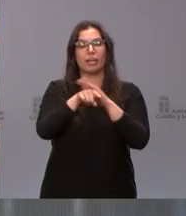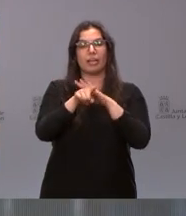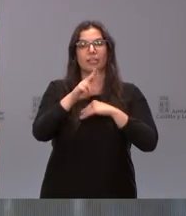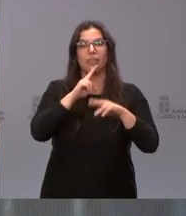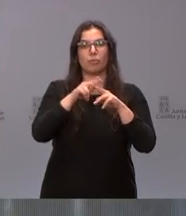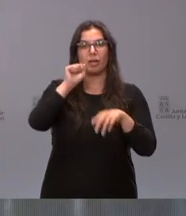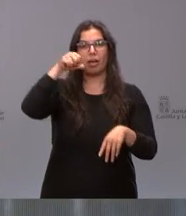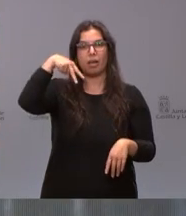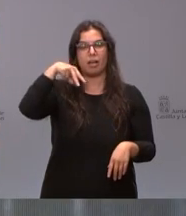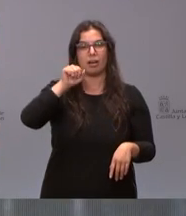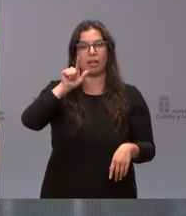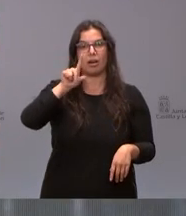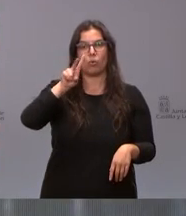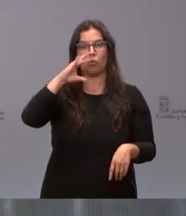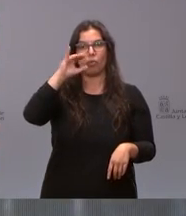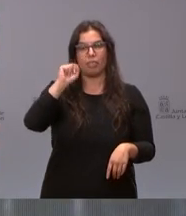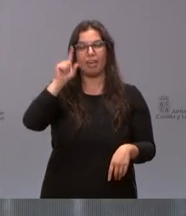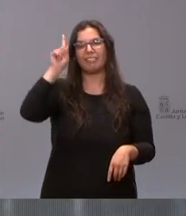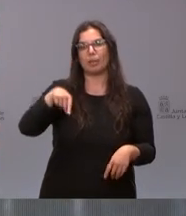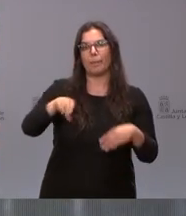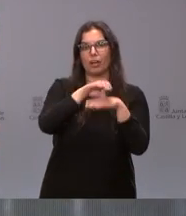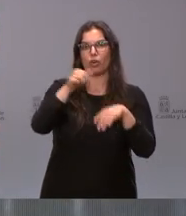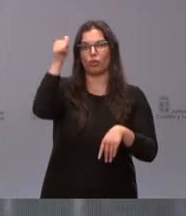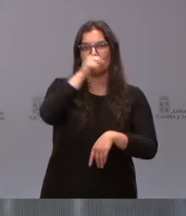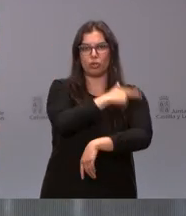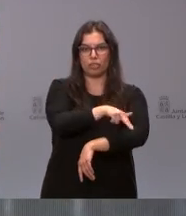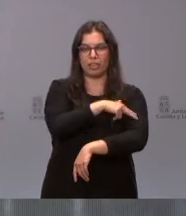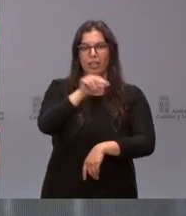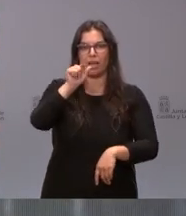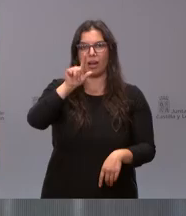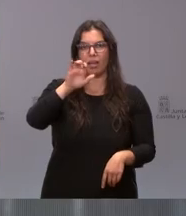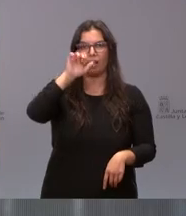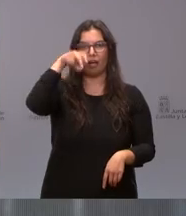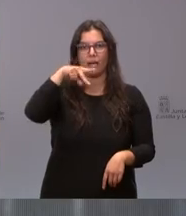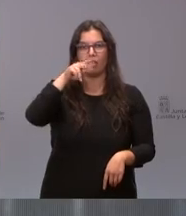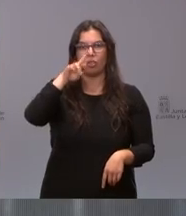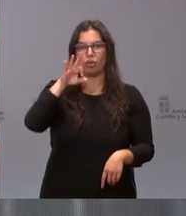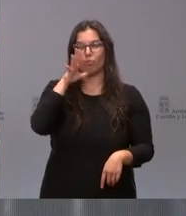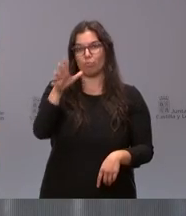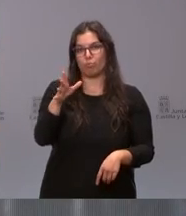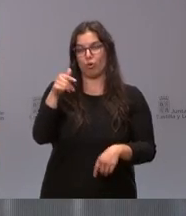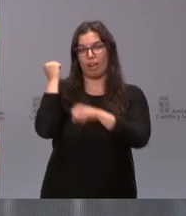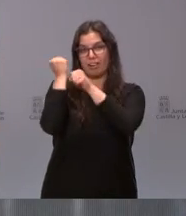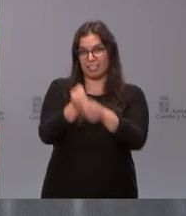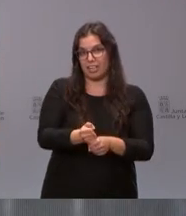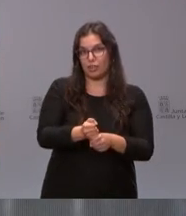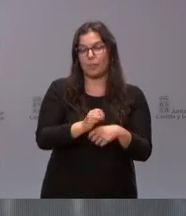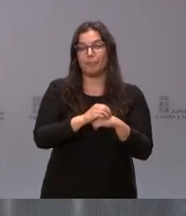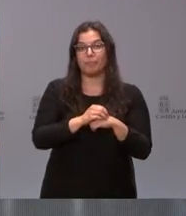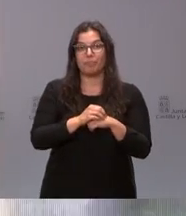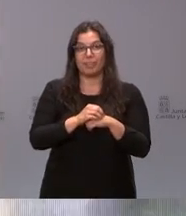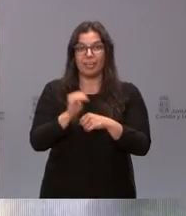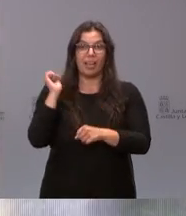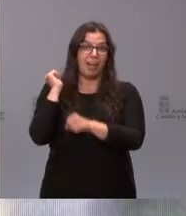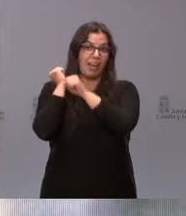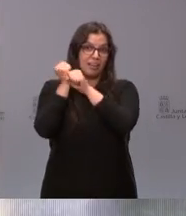también al consejero de sanidad a Alejandro por este aniversario el aniversario de metacrilato